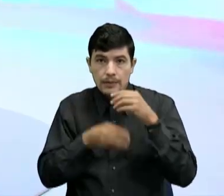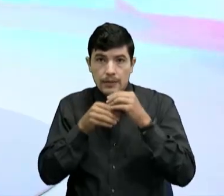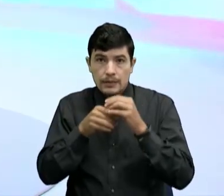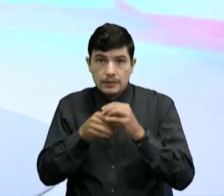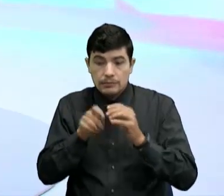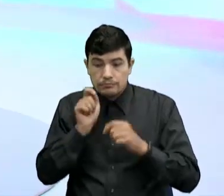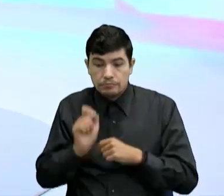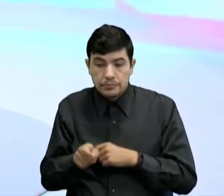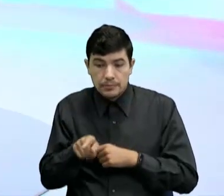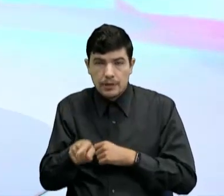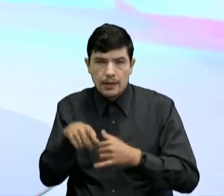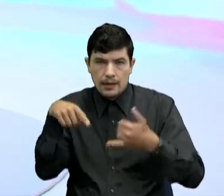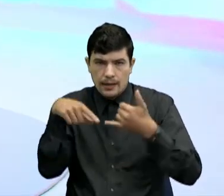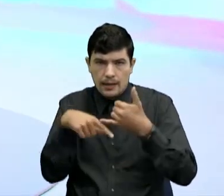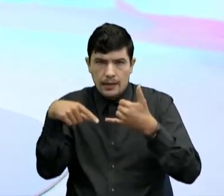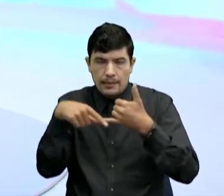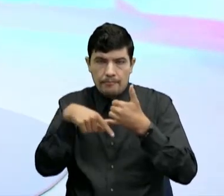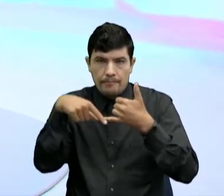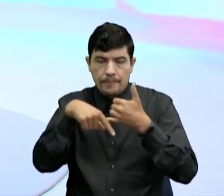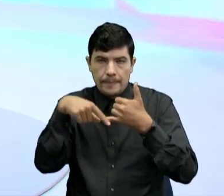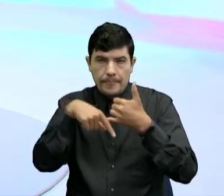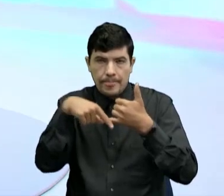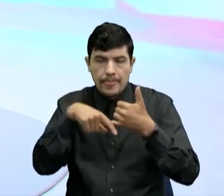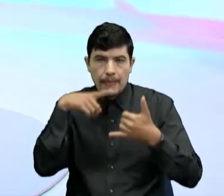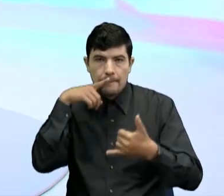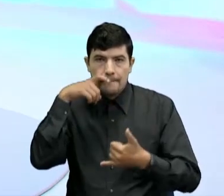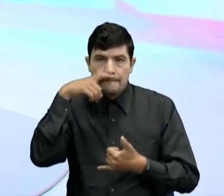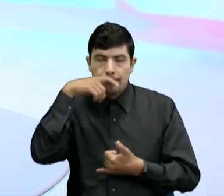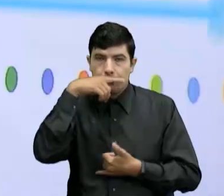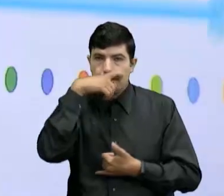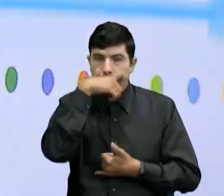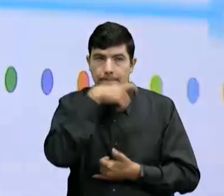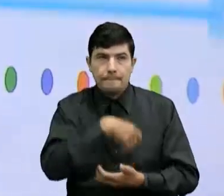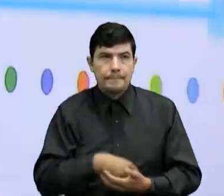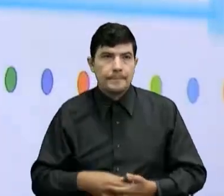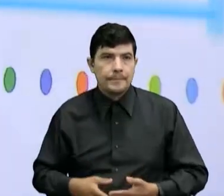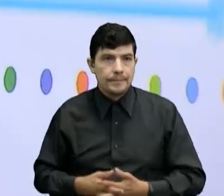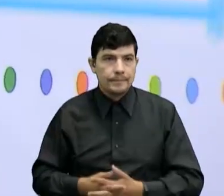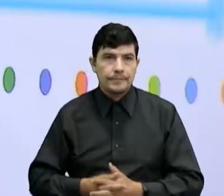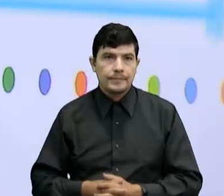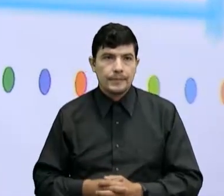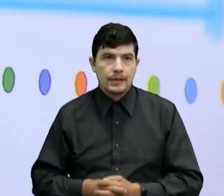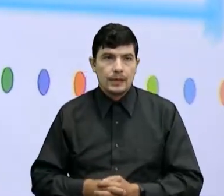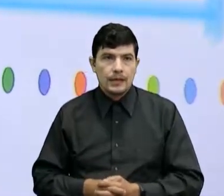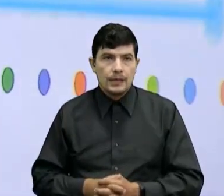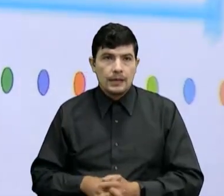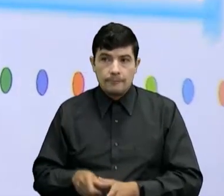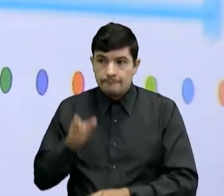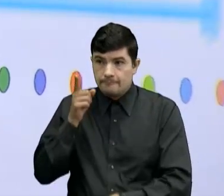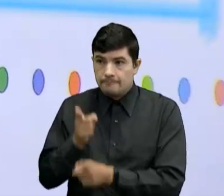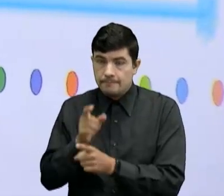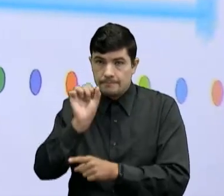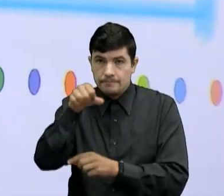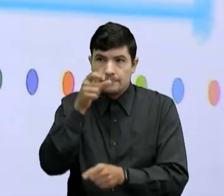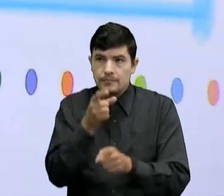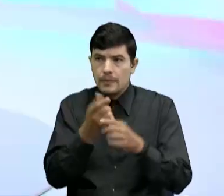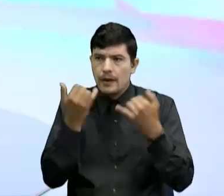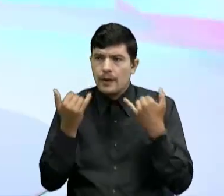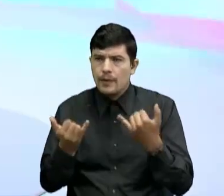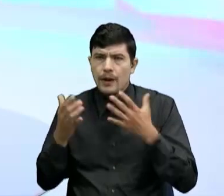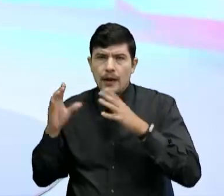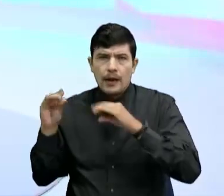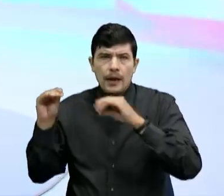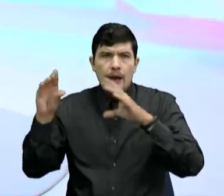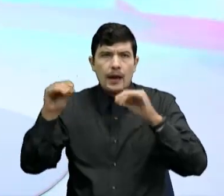pies De nuestro país De nuestro mapa Que es en la quebrada San Antonio ¿Ok? Correcto Muy bien Ahora vamos a hablar